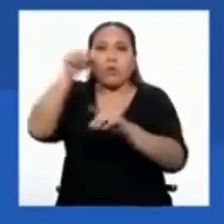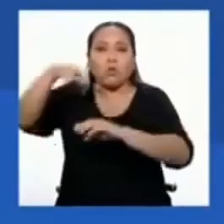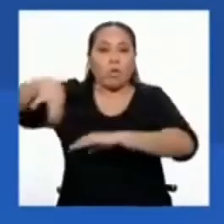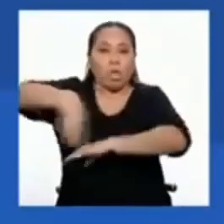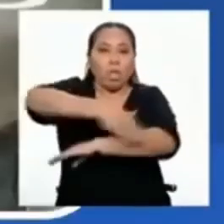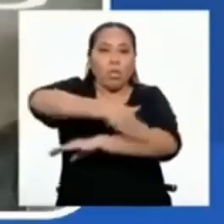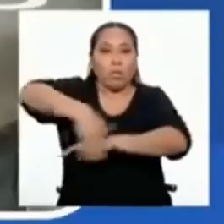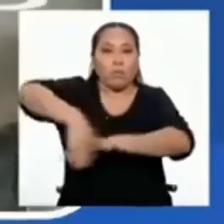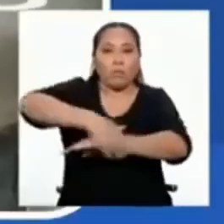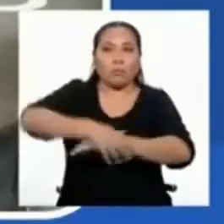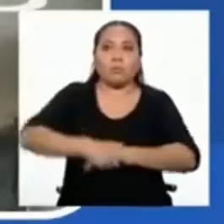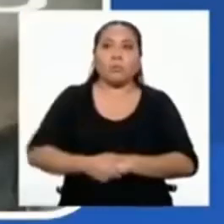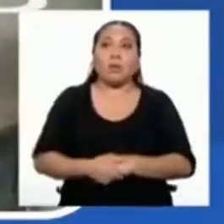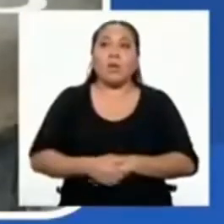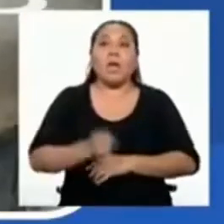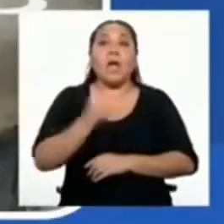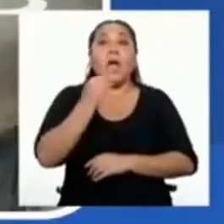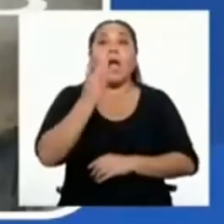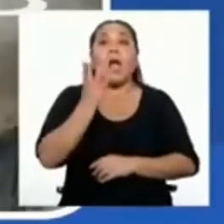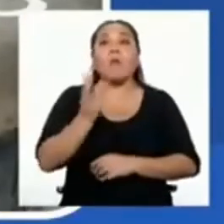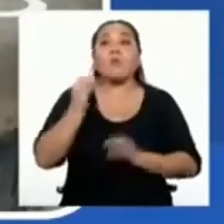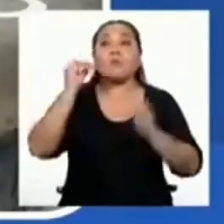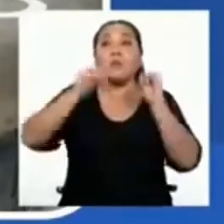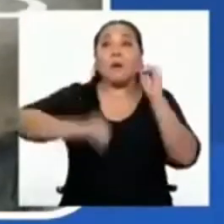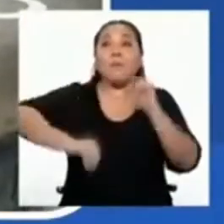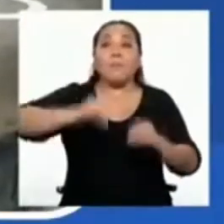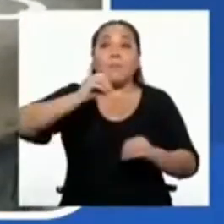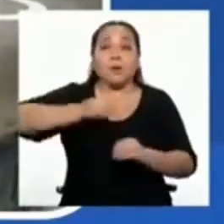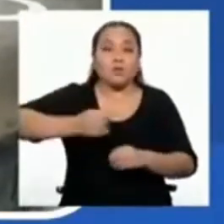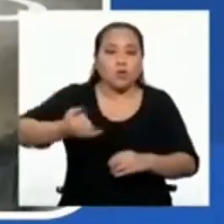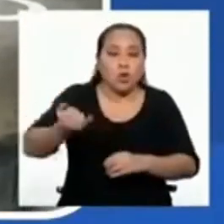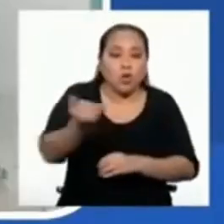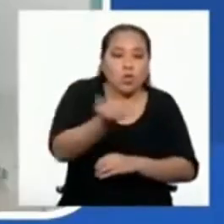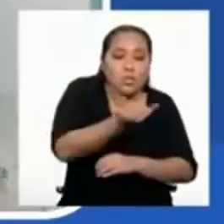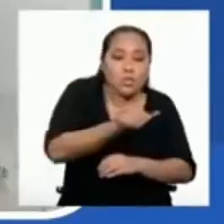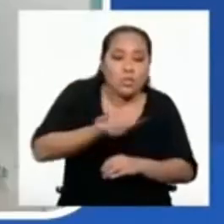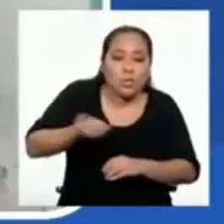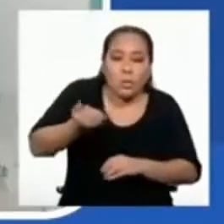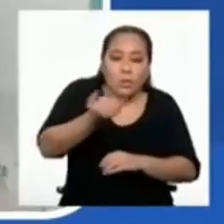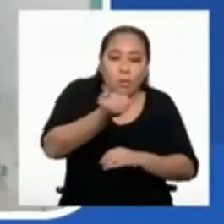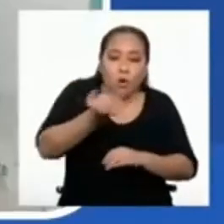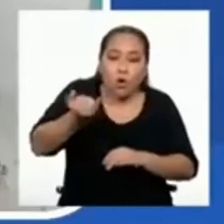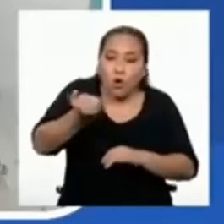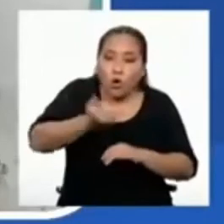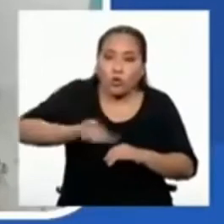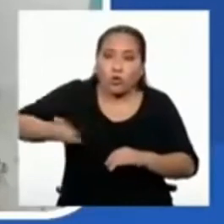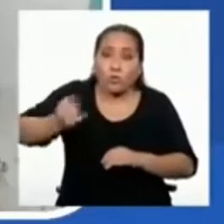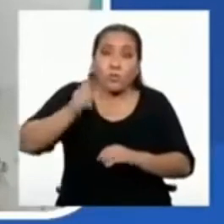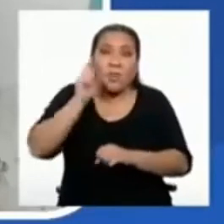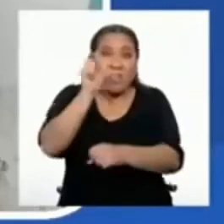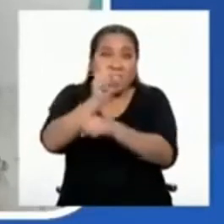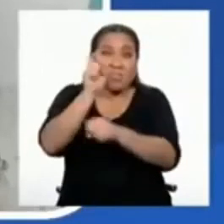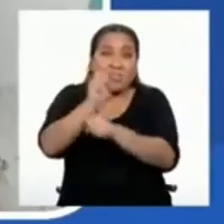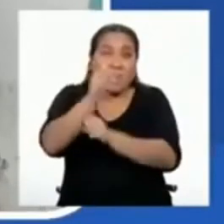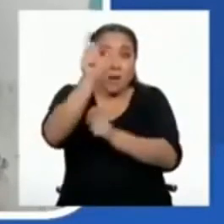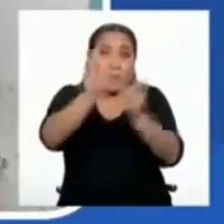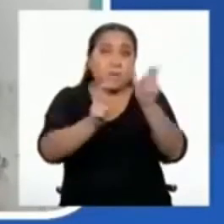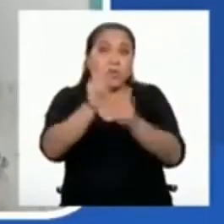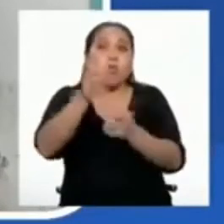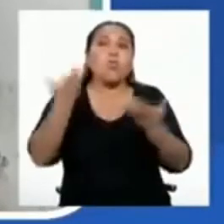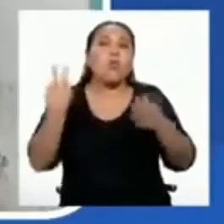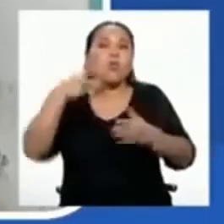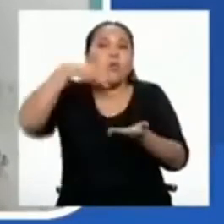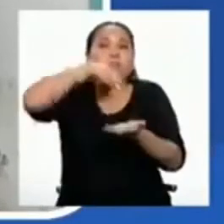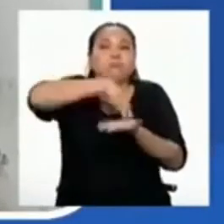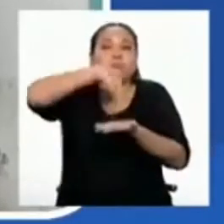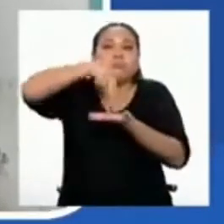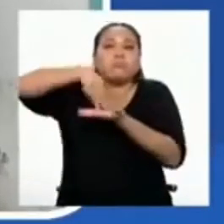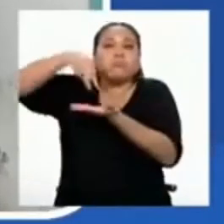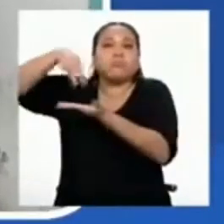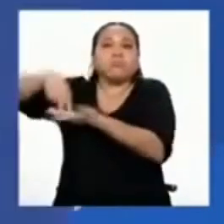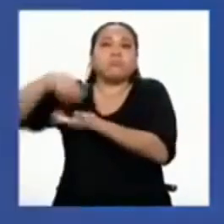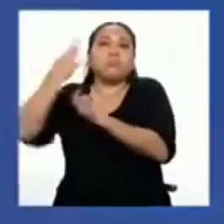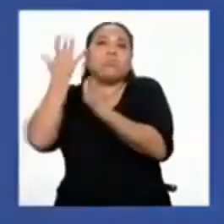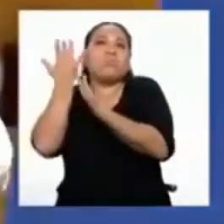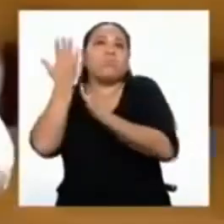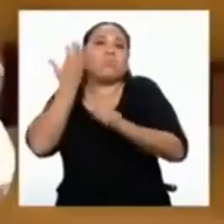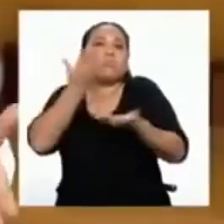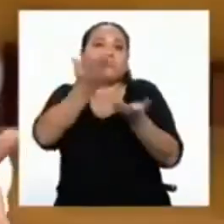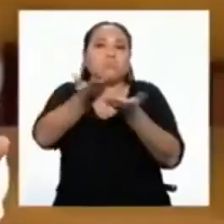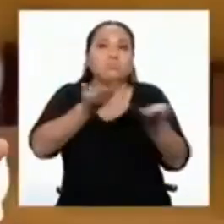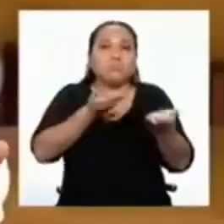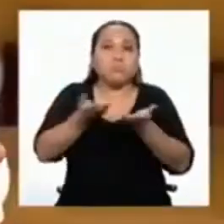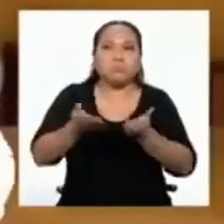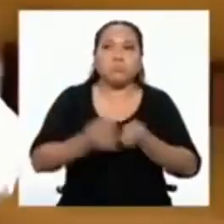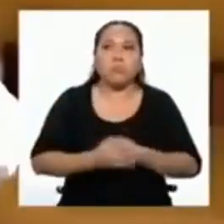Algunos mercados han colocado señales para enseñar a la población dónde deben ubicarse mientras esperan ser atendidos.